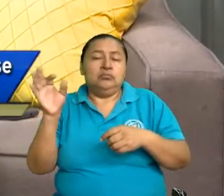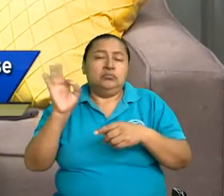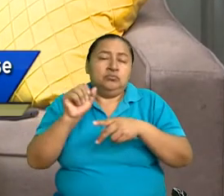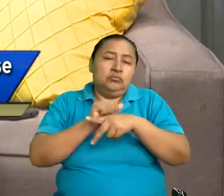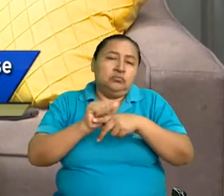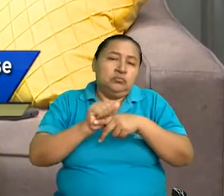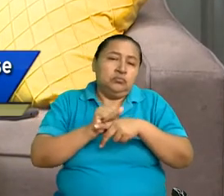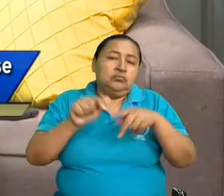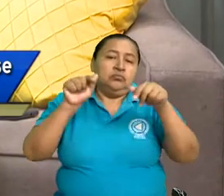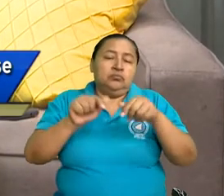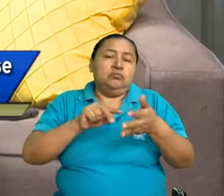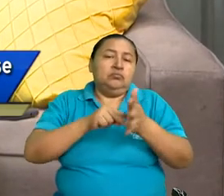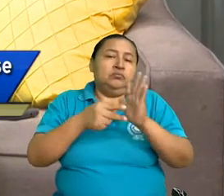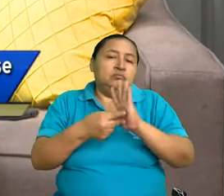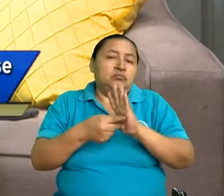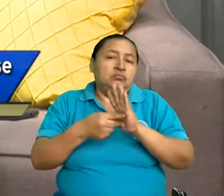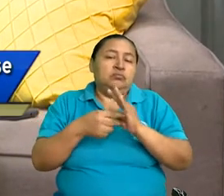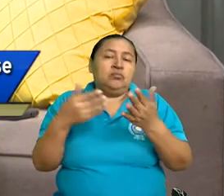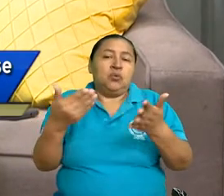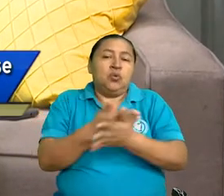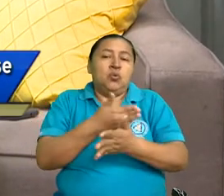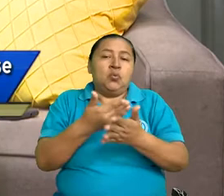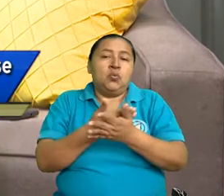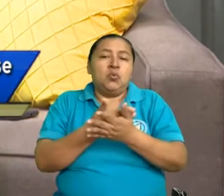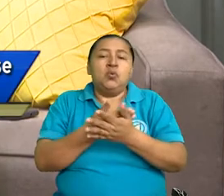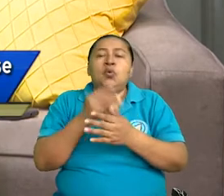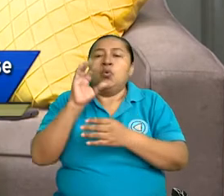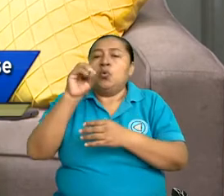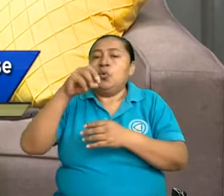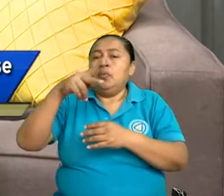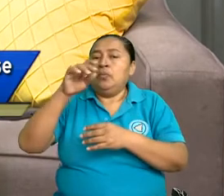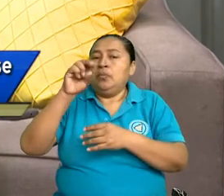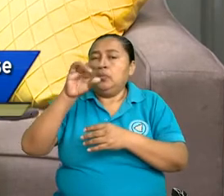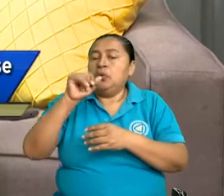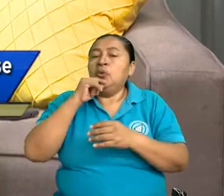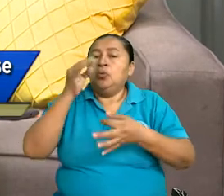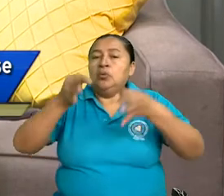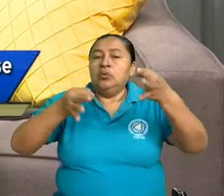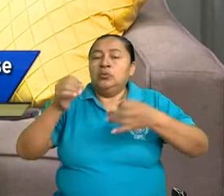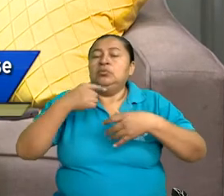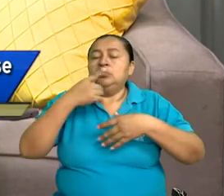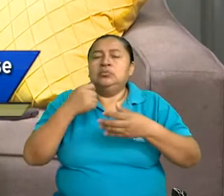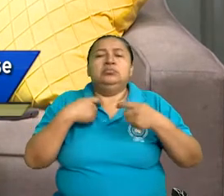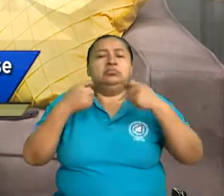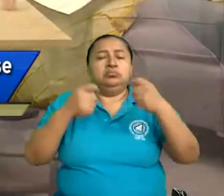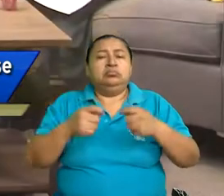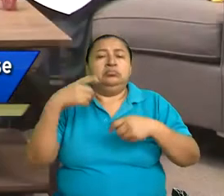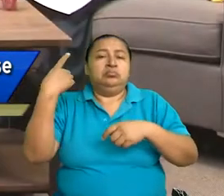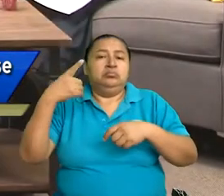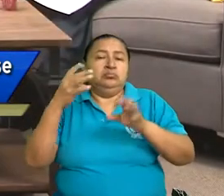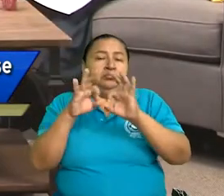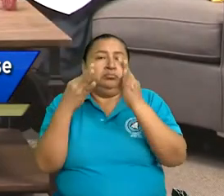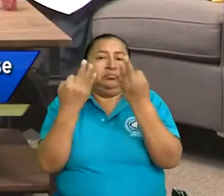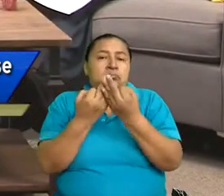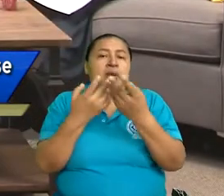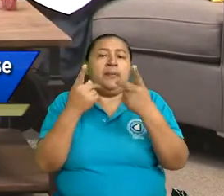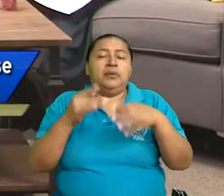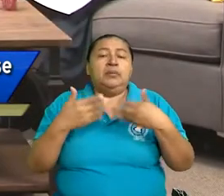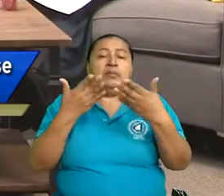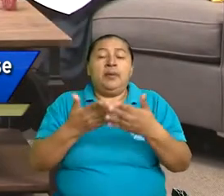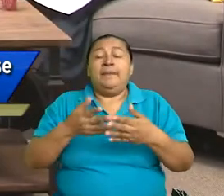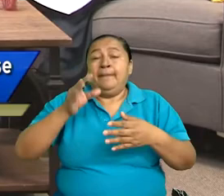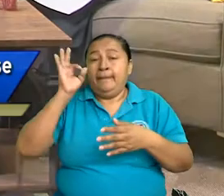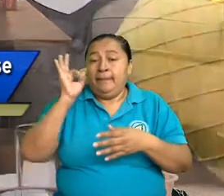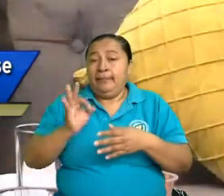lo que significa este nuevo compendio jurídico, en principio para la restitución del derecho a las familias, pero también para la garantía